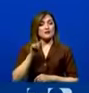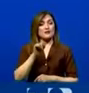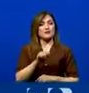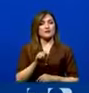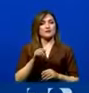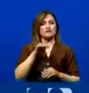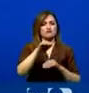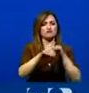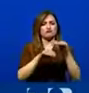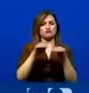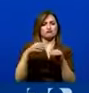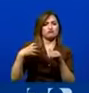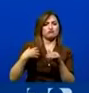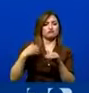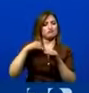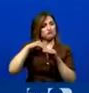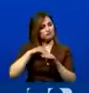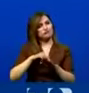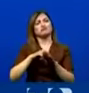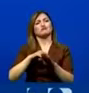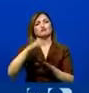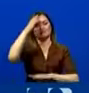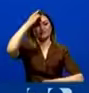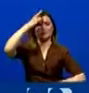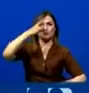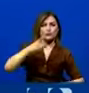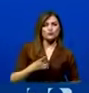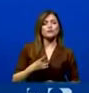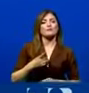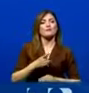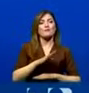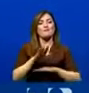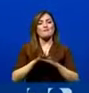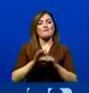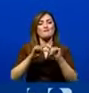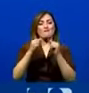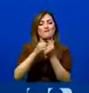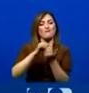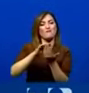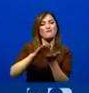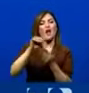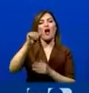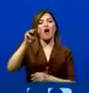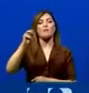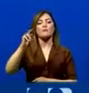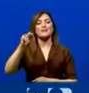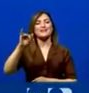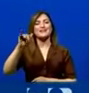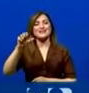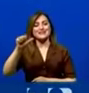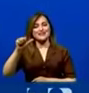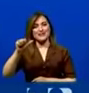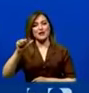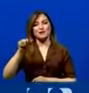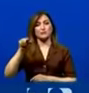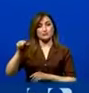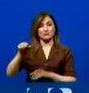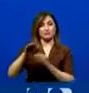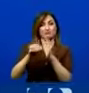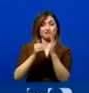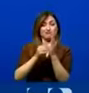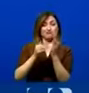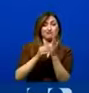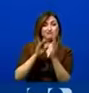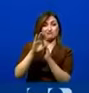garantizar que la decisión sobre amnistías que de una manera absolutamente inconstitucional